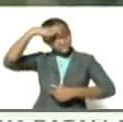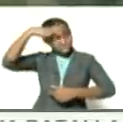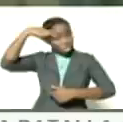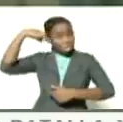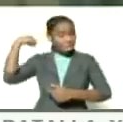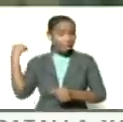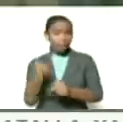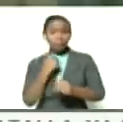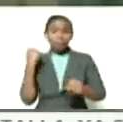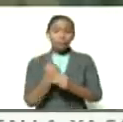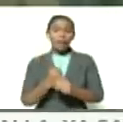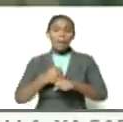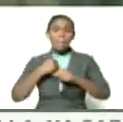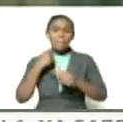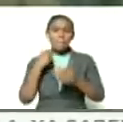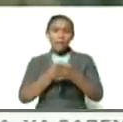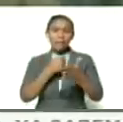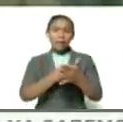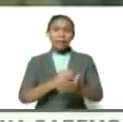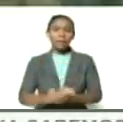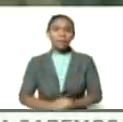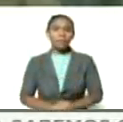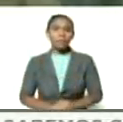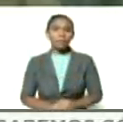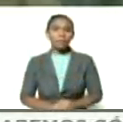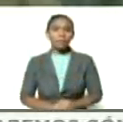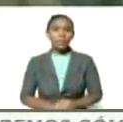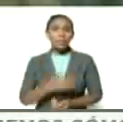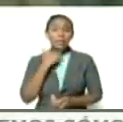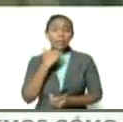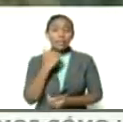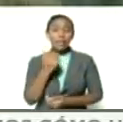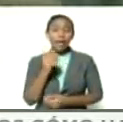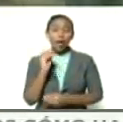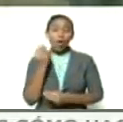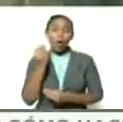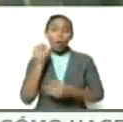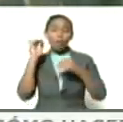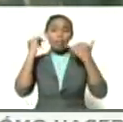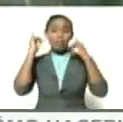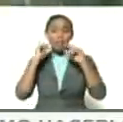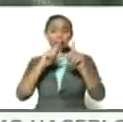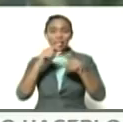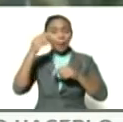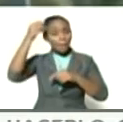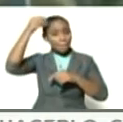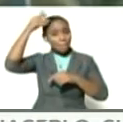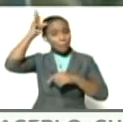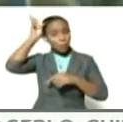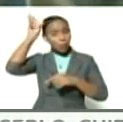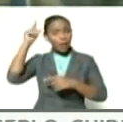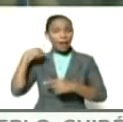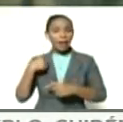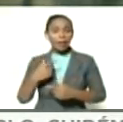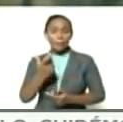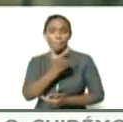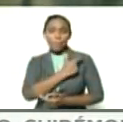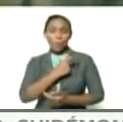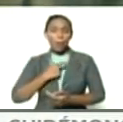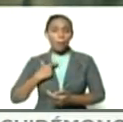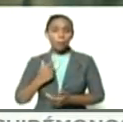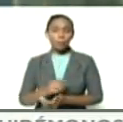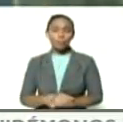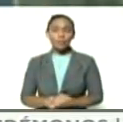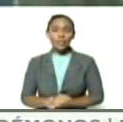ganadas en batalla son casi como con decoraciones las canas este es el primer